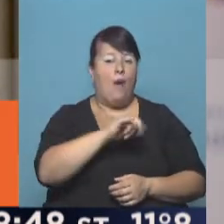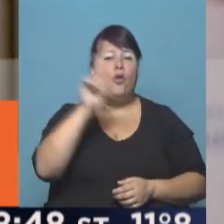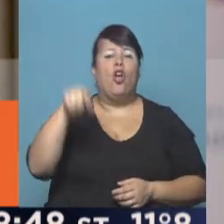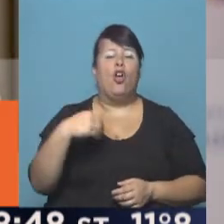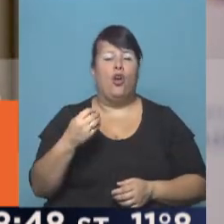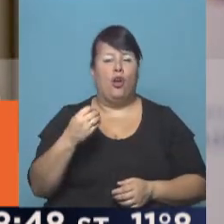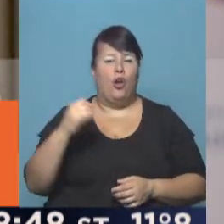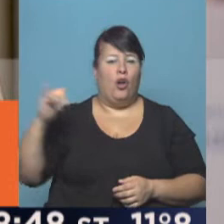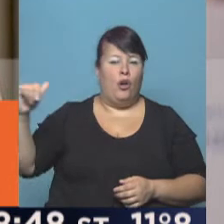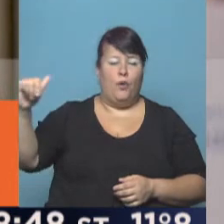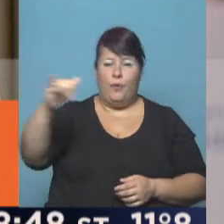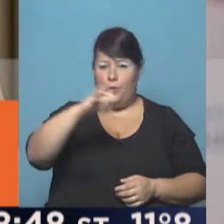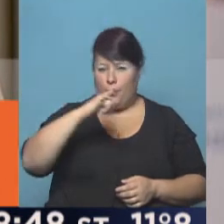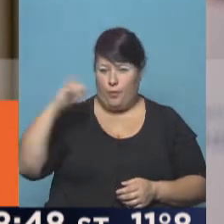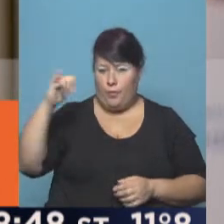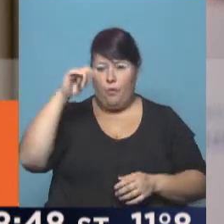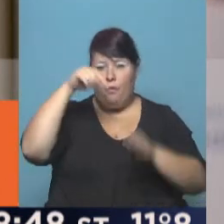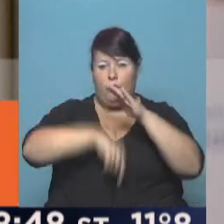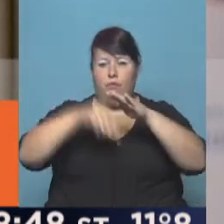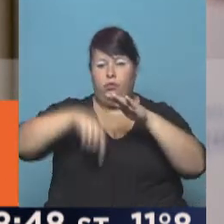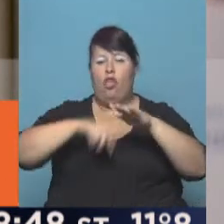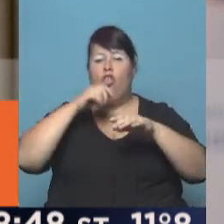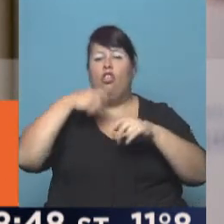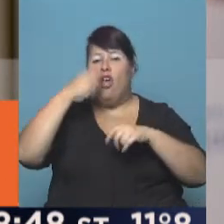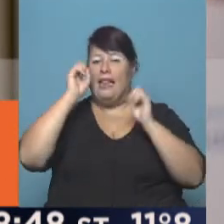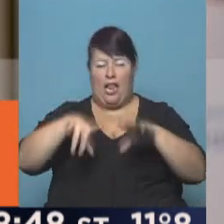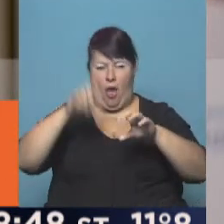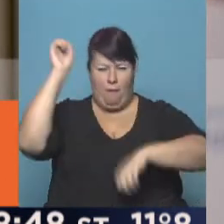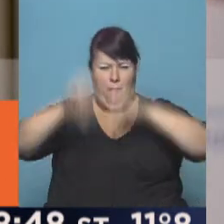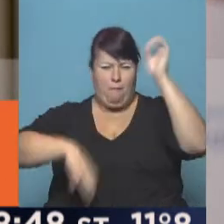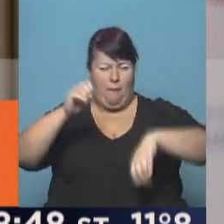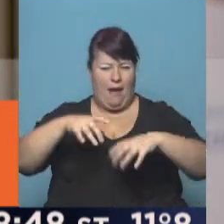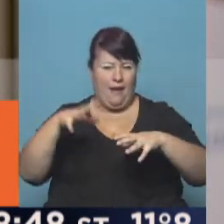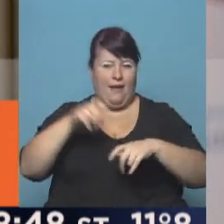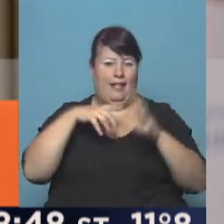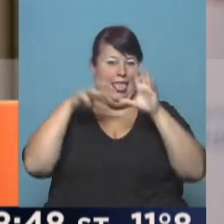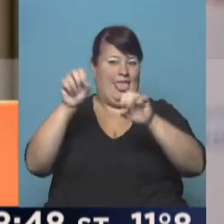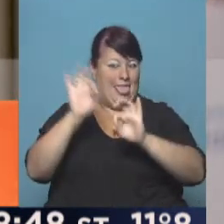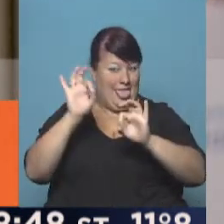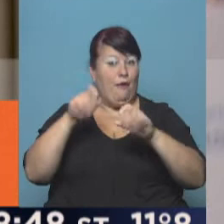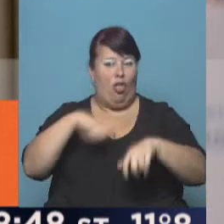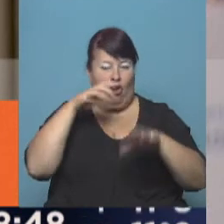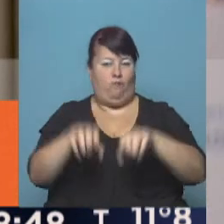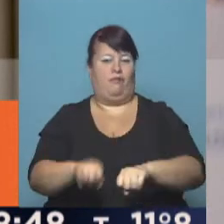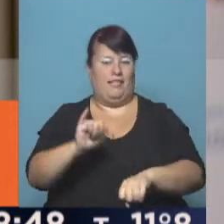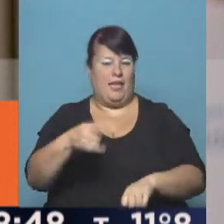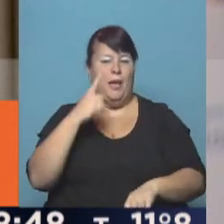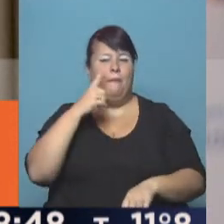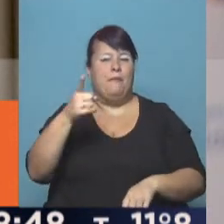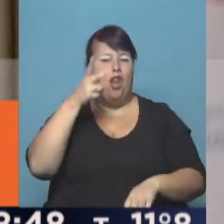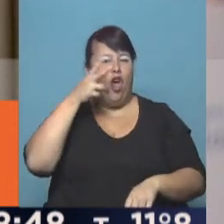bombardeaba la droga, la avioneta no la agarramos, pero sí la droga, 1